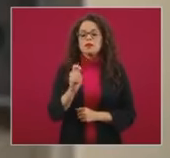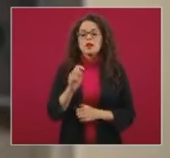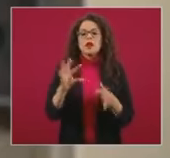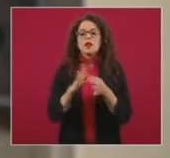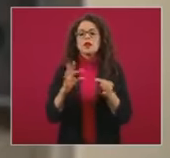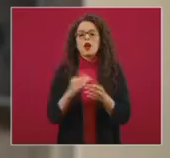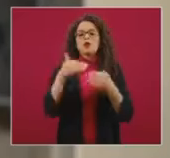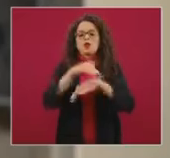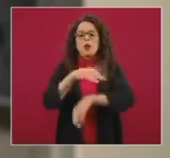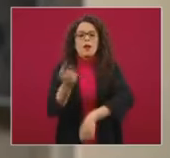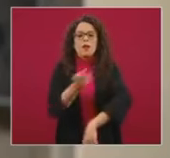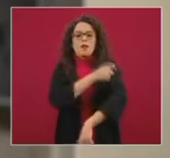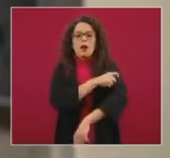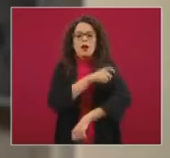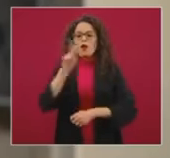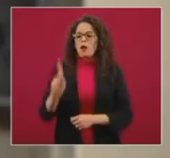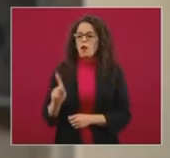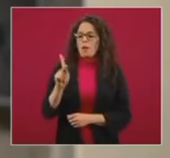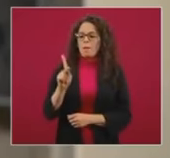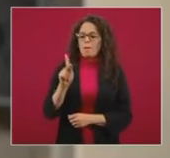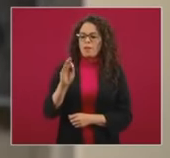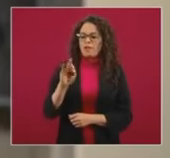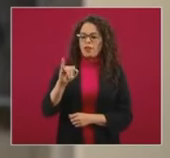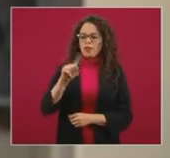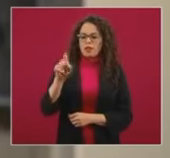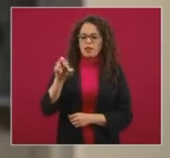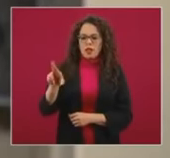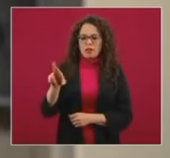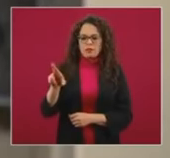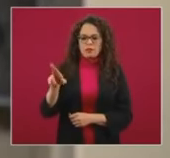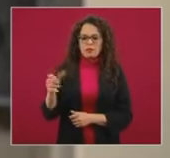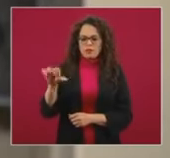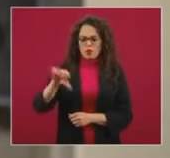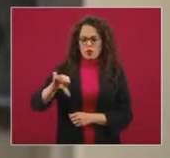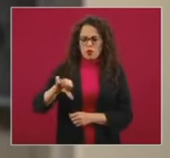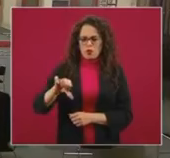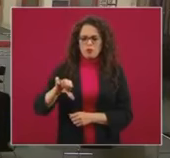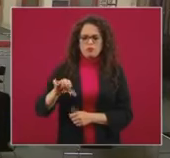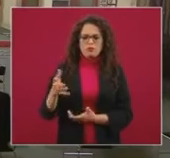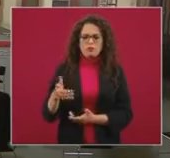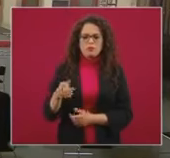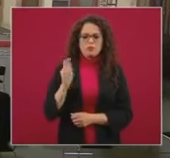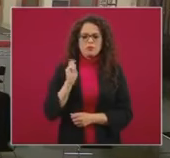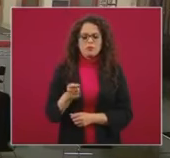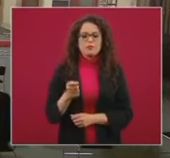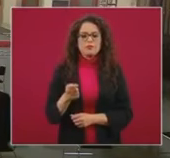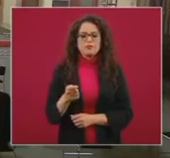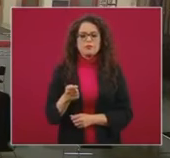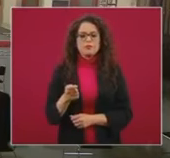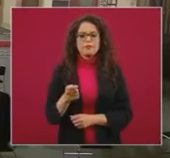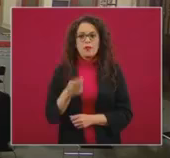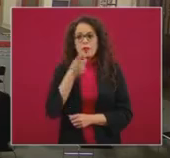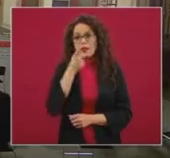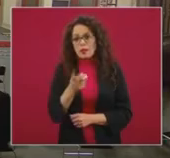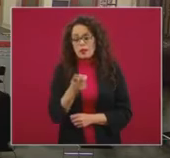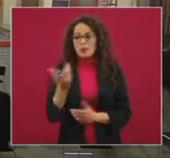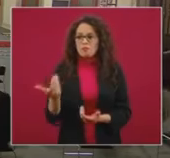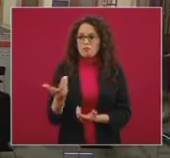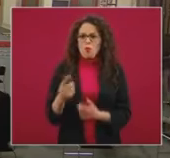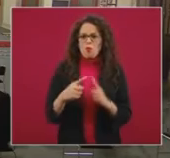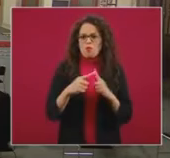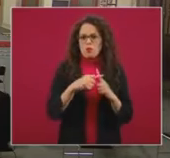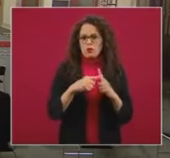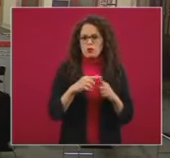de Pfizer que hoy hace un poco de... No, no escándalo, pues se muestran muy positivos por el